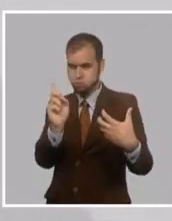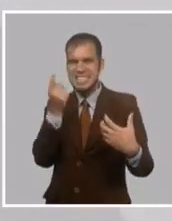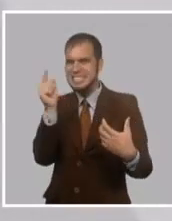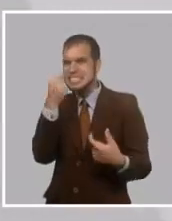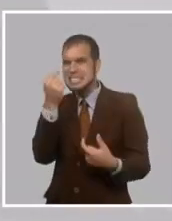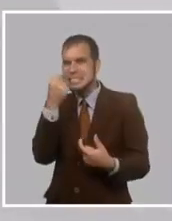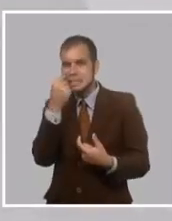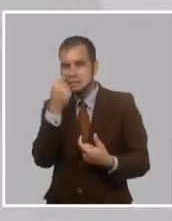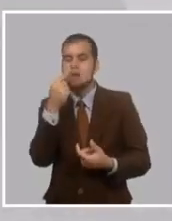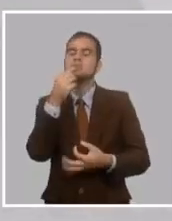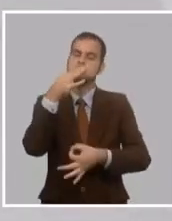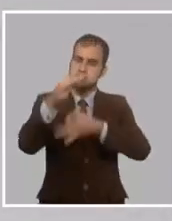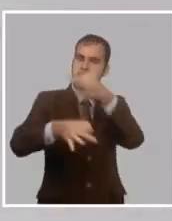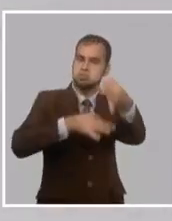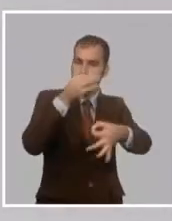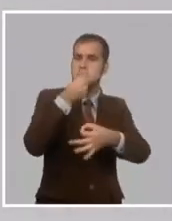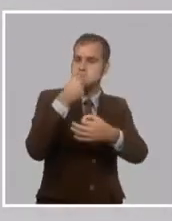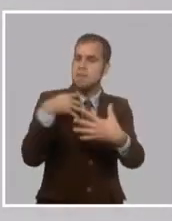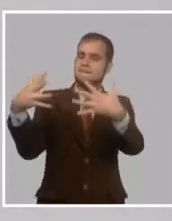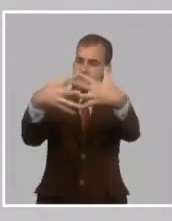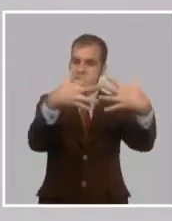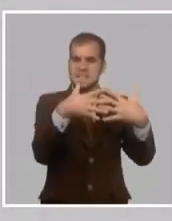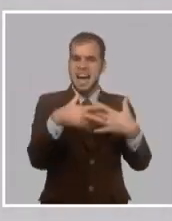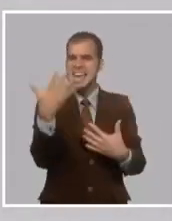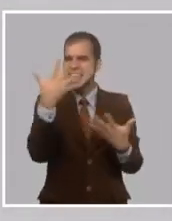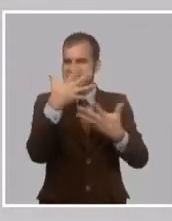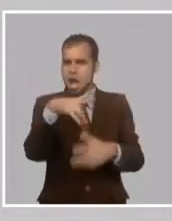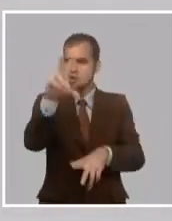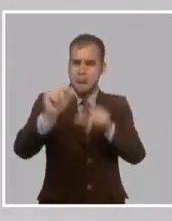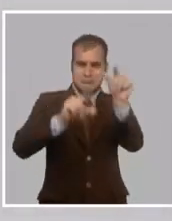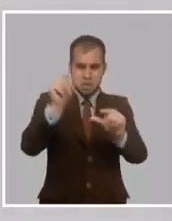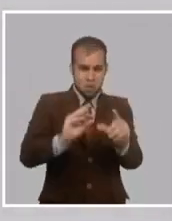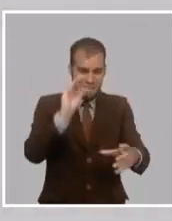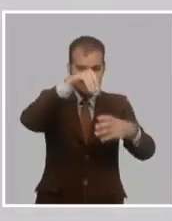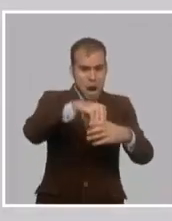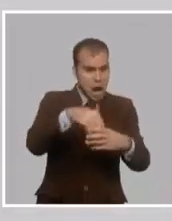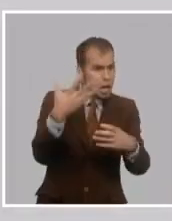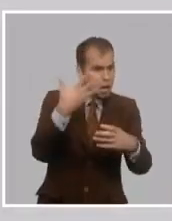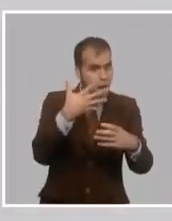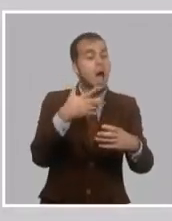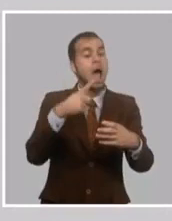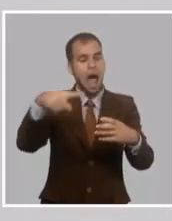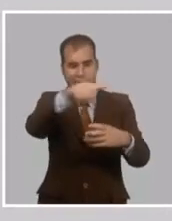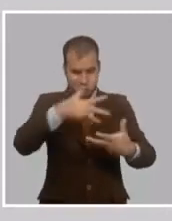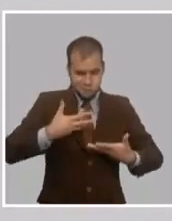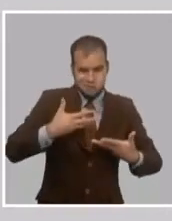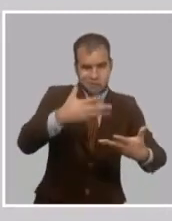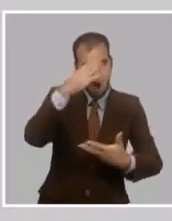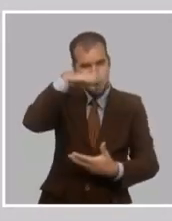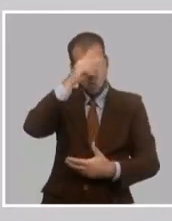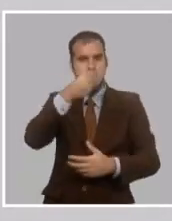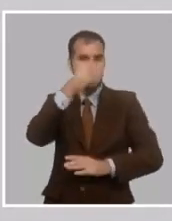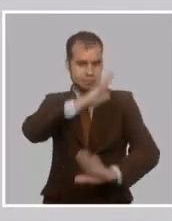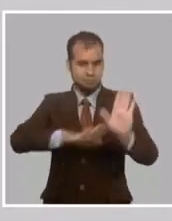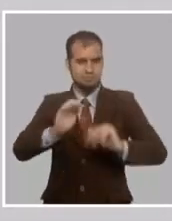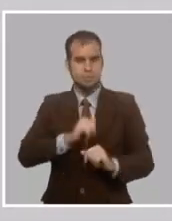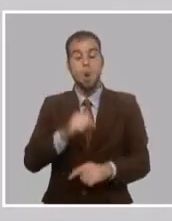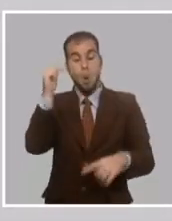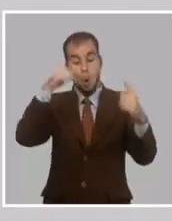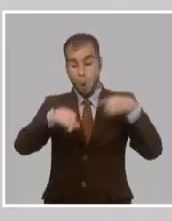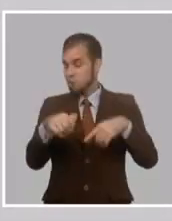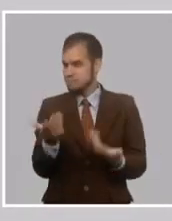unión plurigeneracional. Los pinos nuevos son los que asumen el proyecto nuevo. en Cuba tiene derecho a sentirse pino nuevo, a